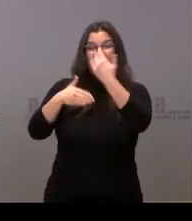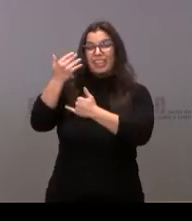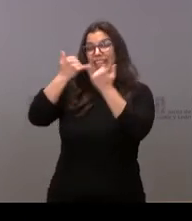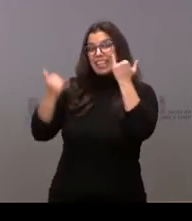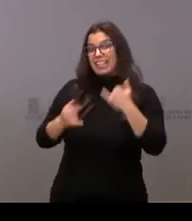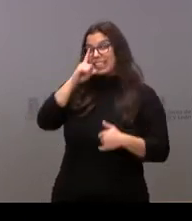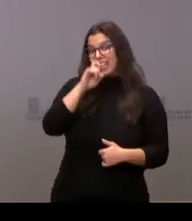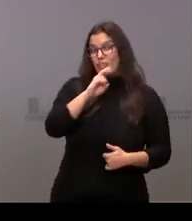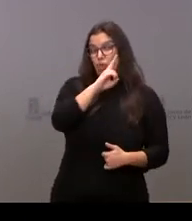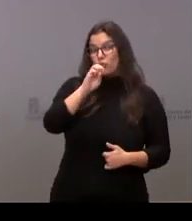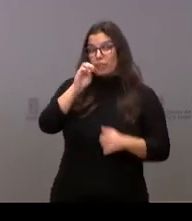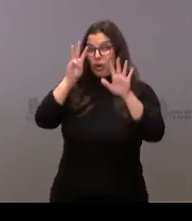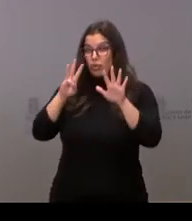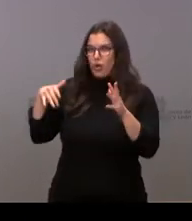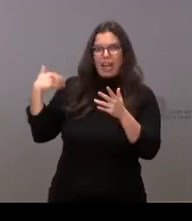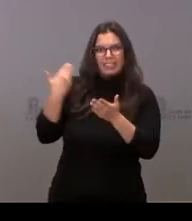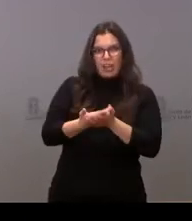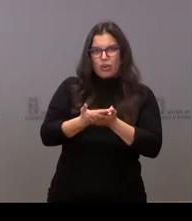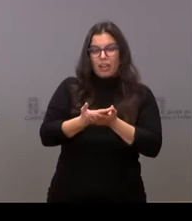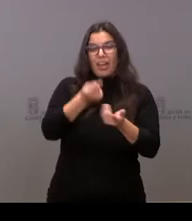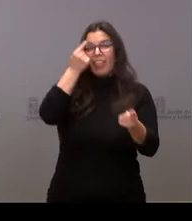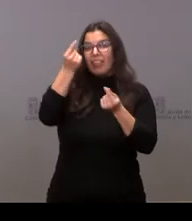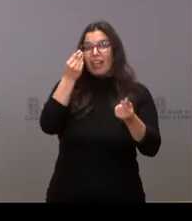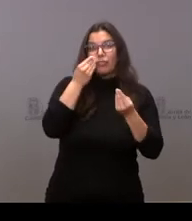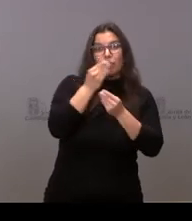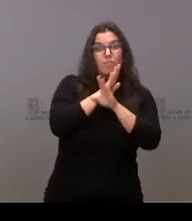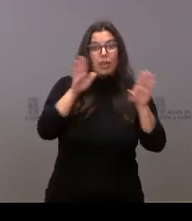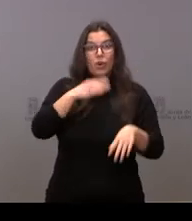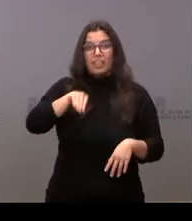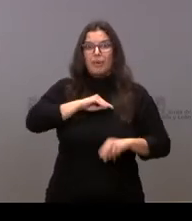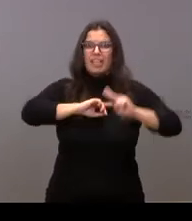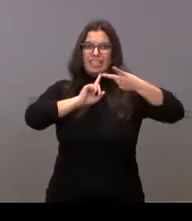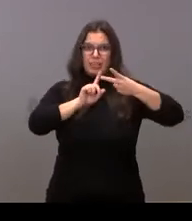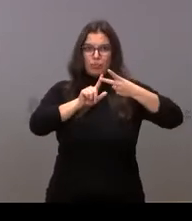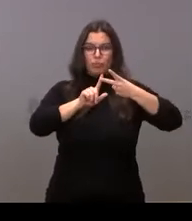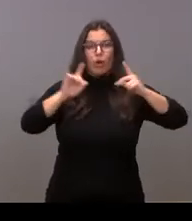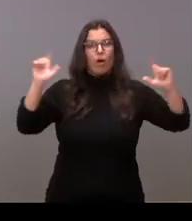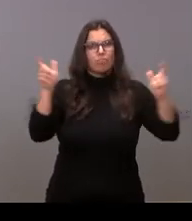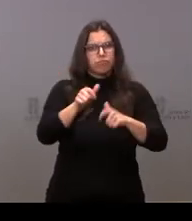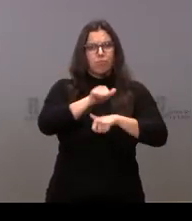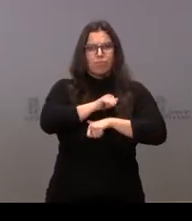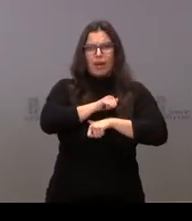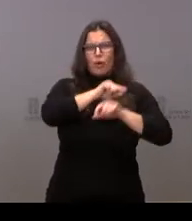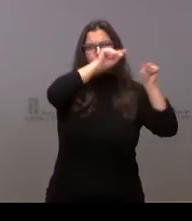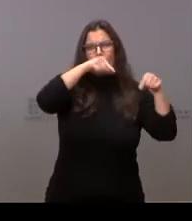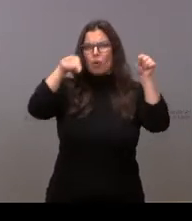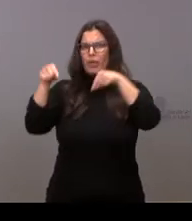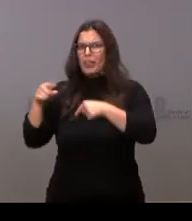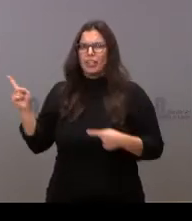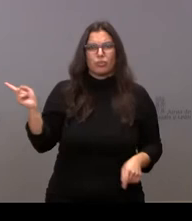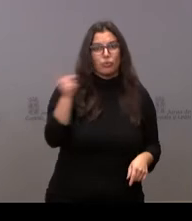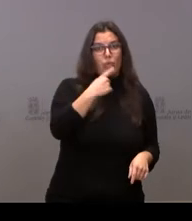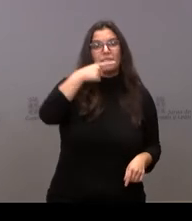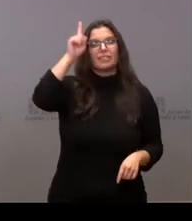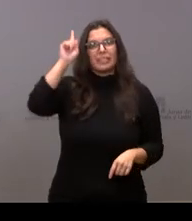2008. Con el segundo mejor dato de toda España, con descensos en todas las provincias, también